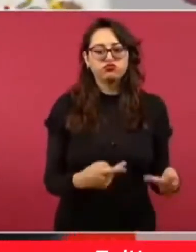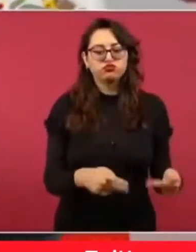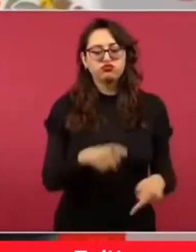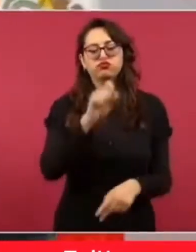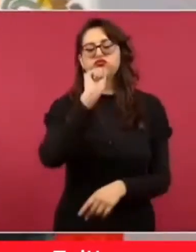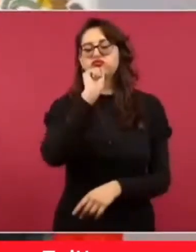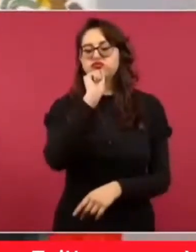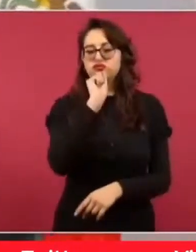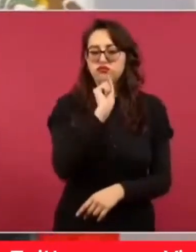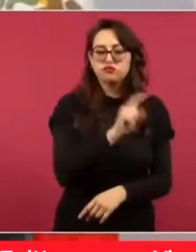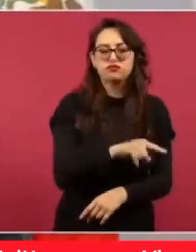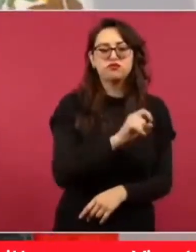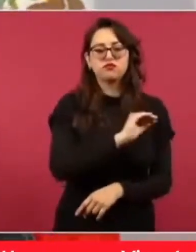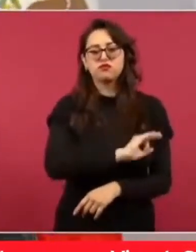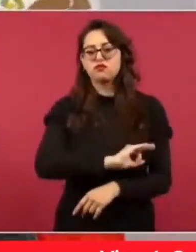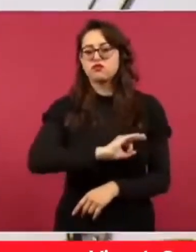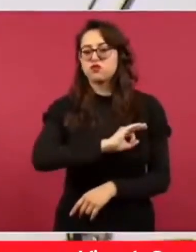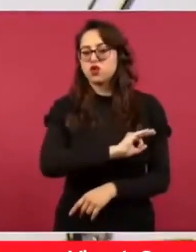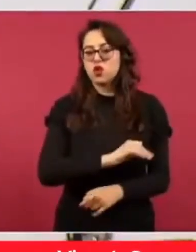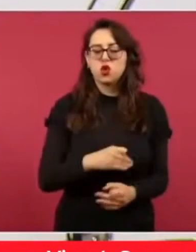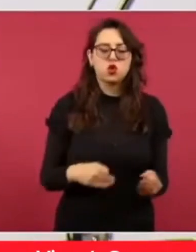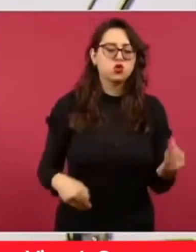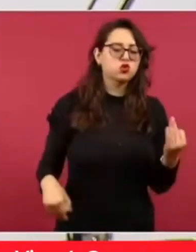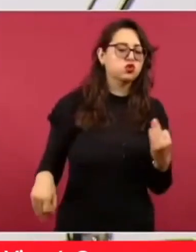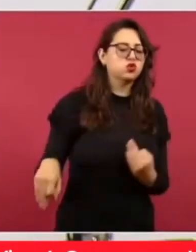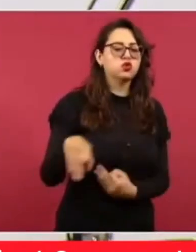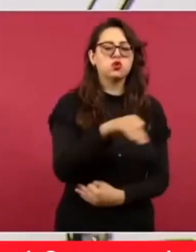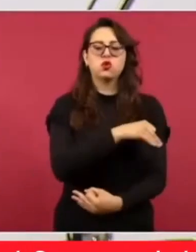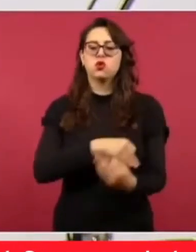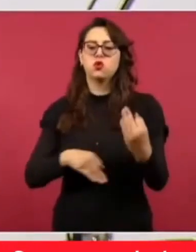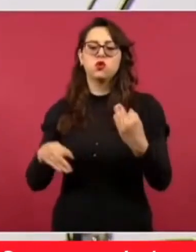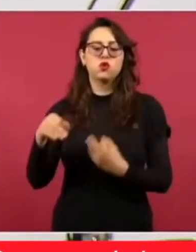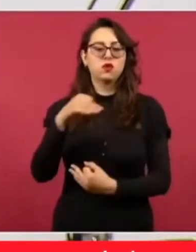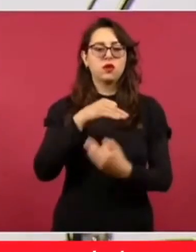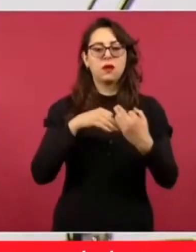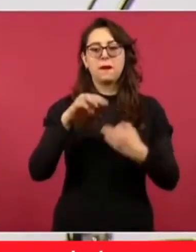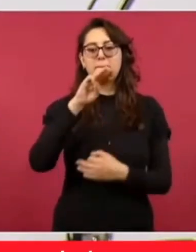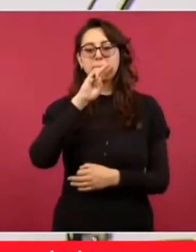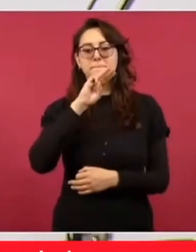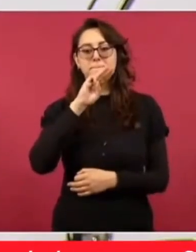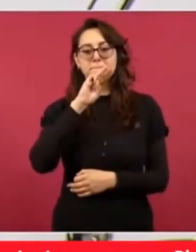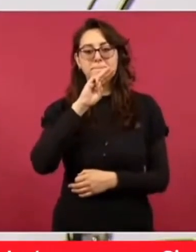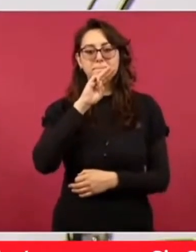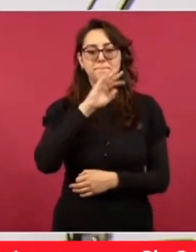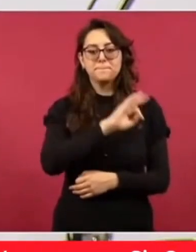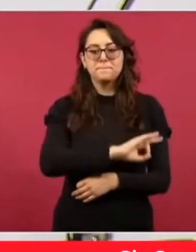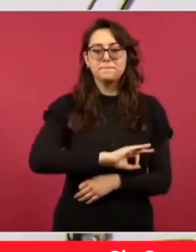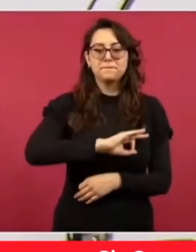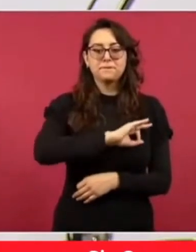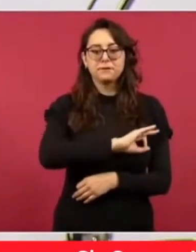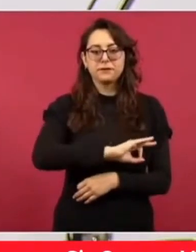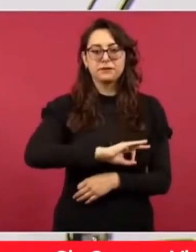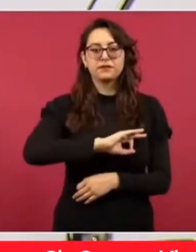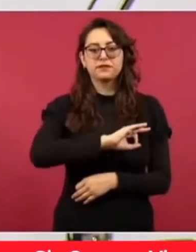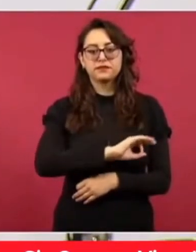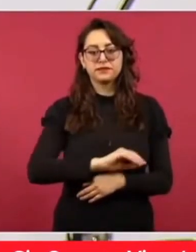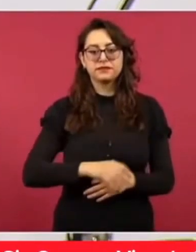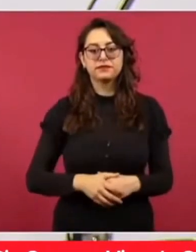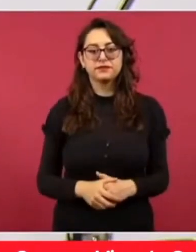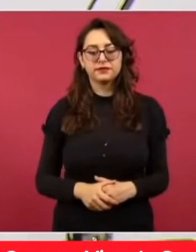a las mamás que se